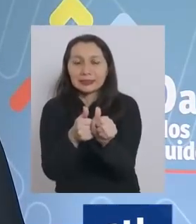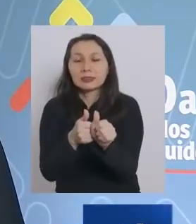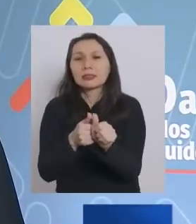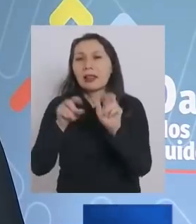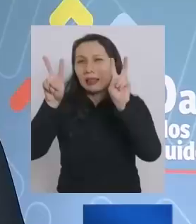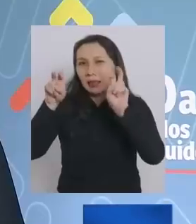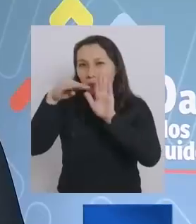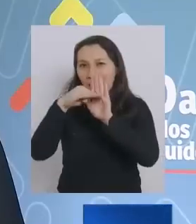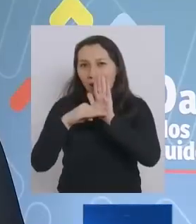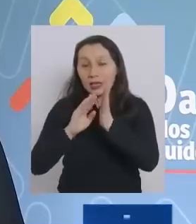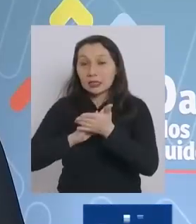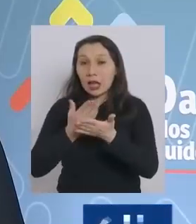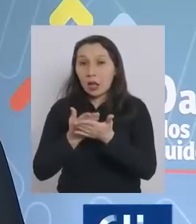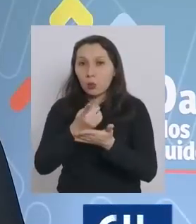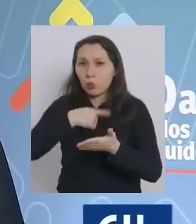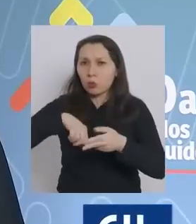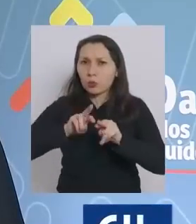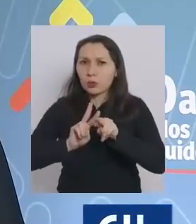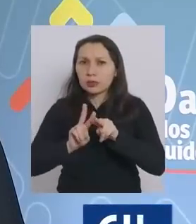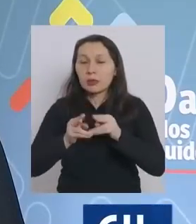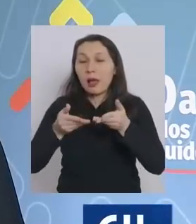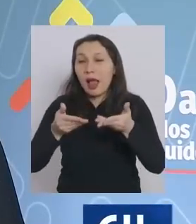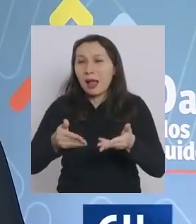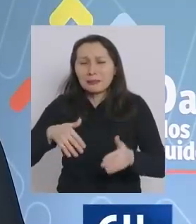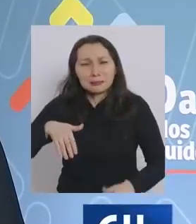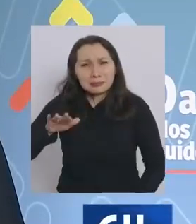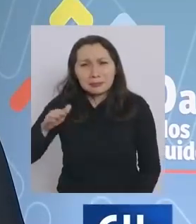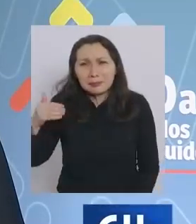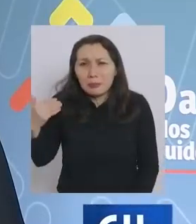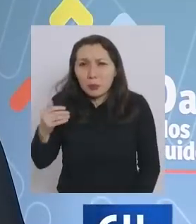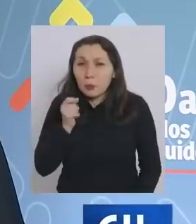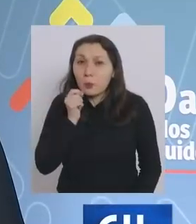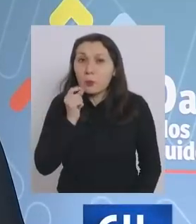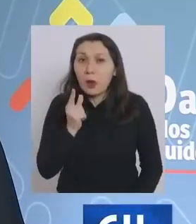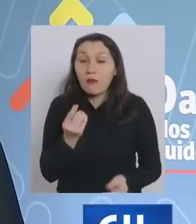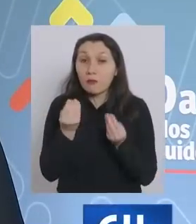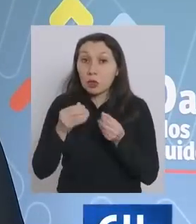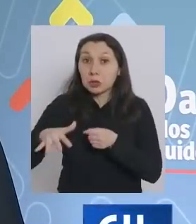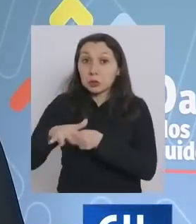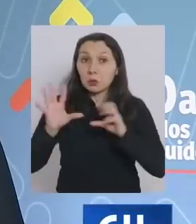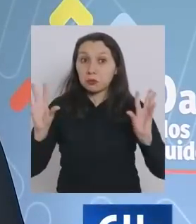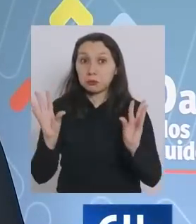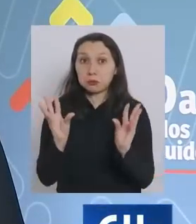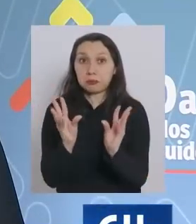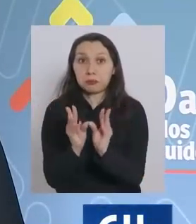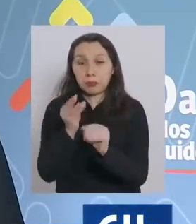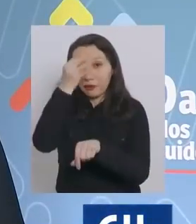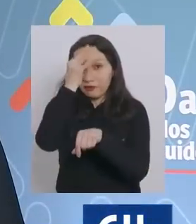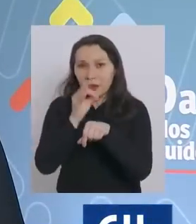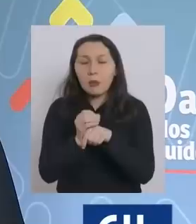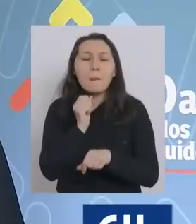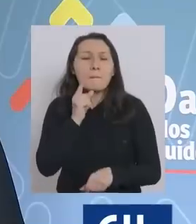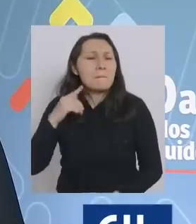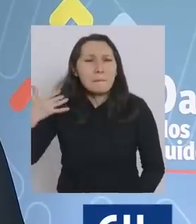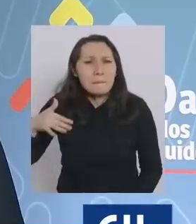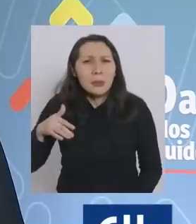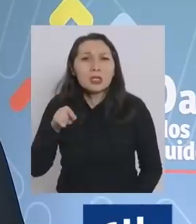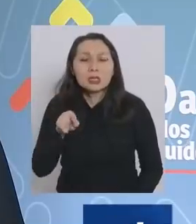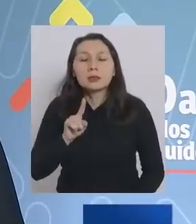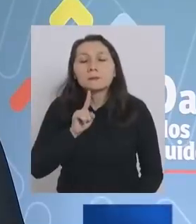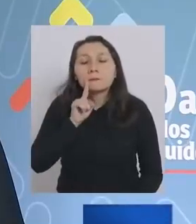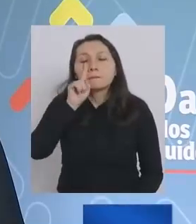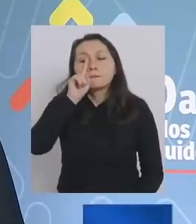medidas sanitarias que estamos tomando principalmente acá lo más importante en esta buena situación sanitaria es el testeo por lo tanto